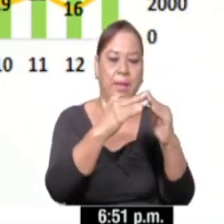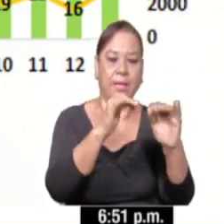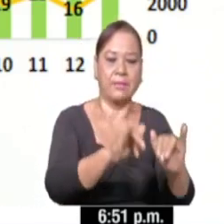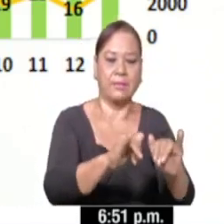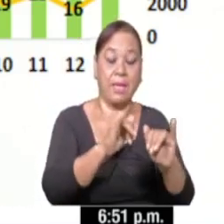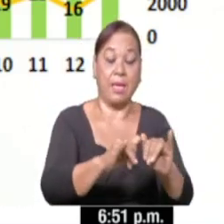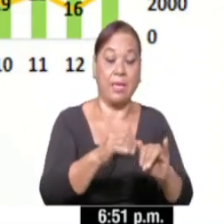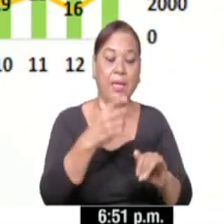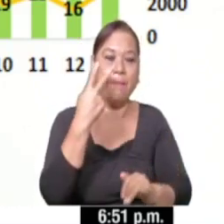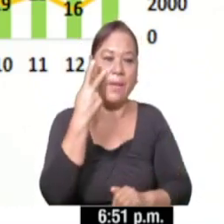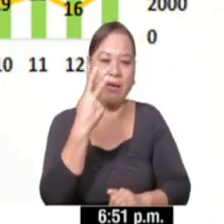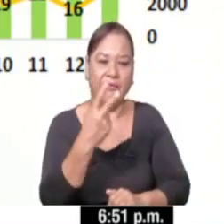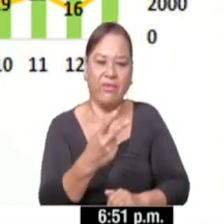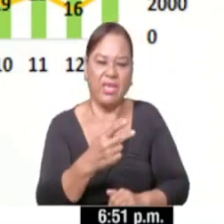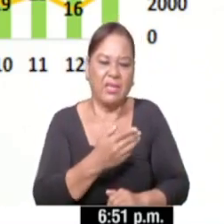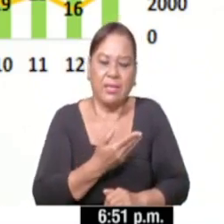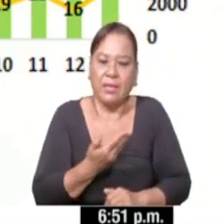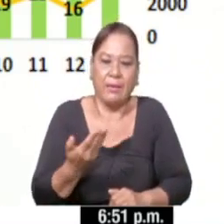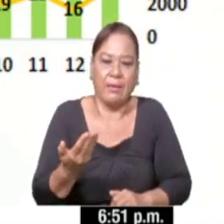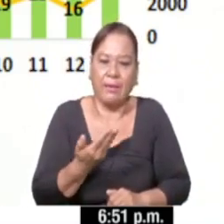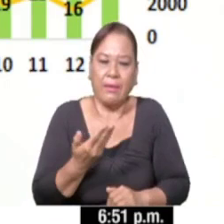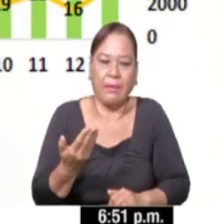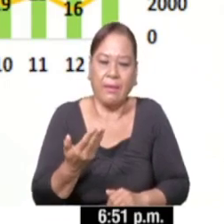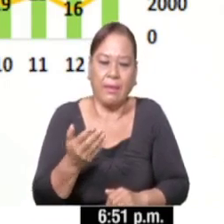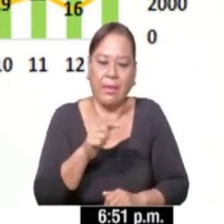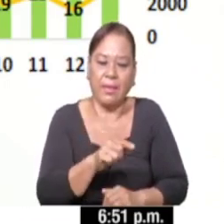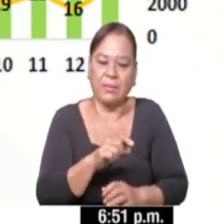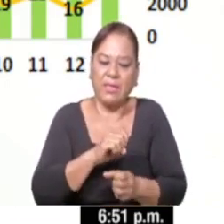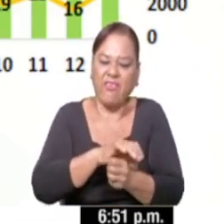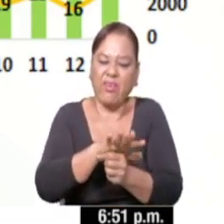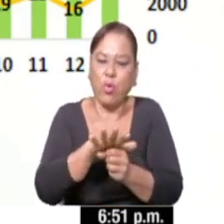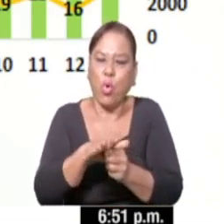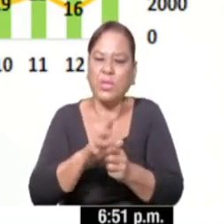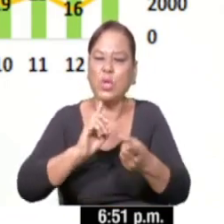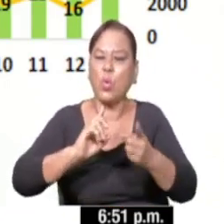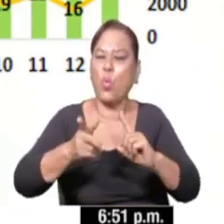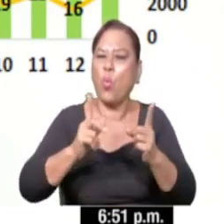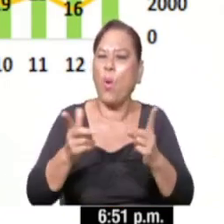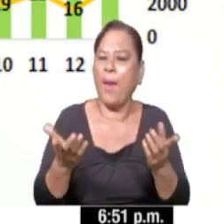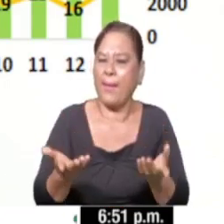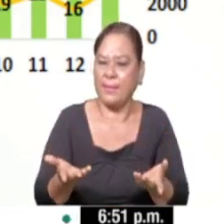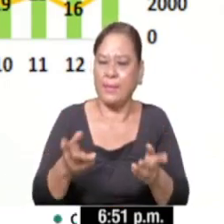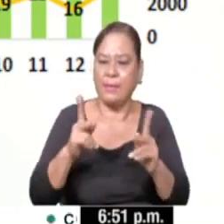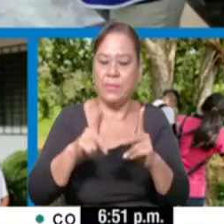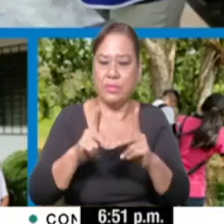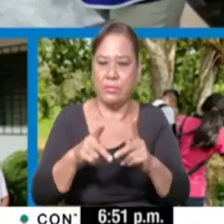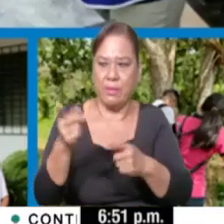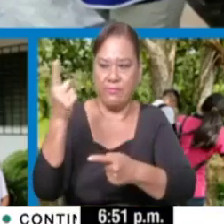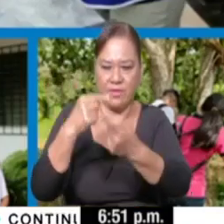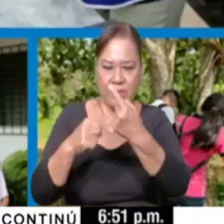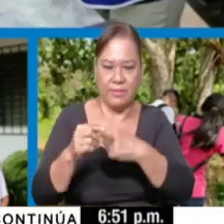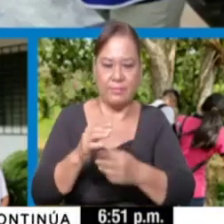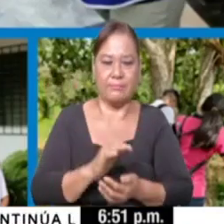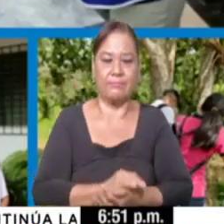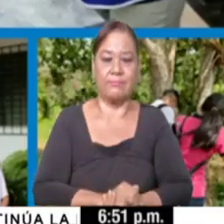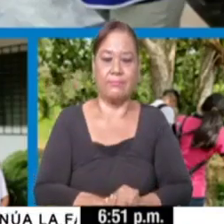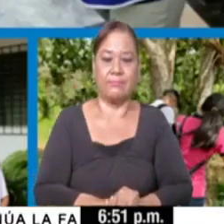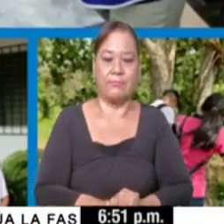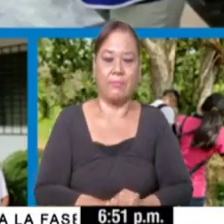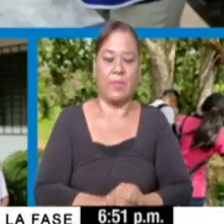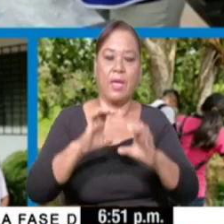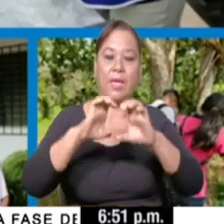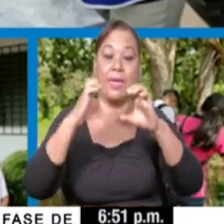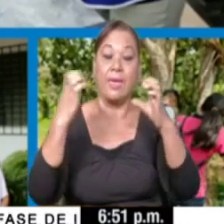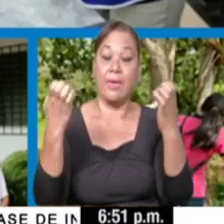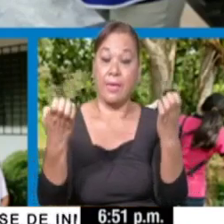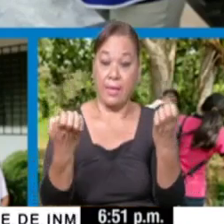genética y determinar, pues, la cepa que tenemos con estos viajeros. Los